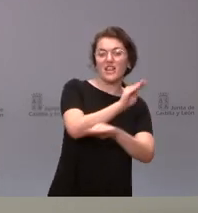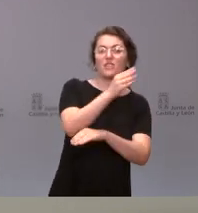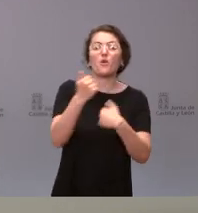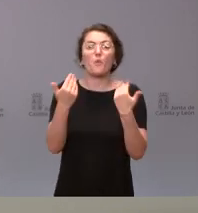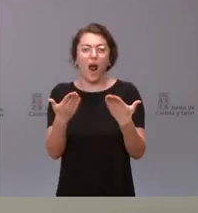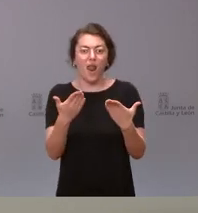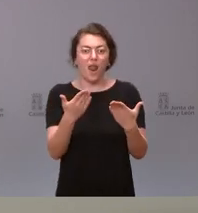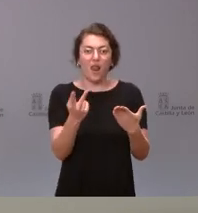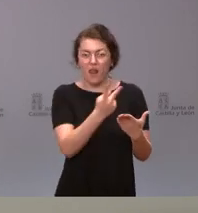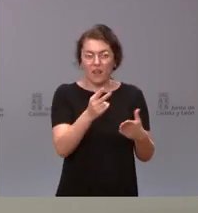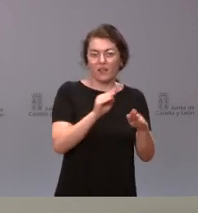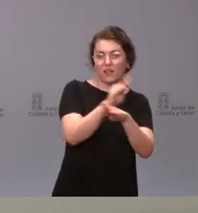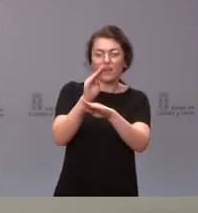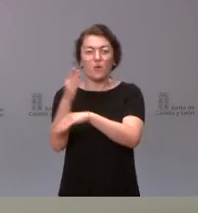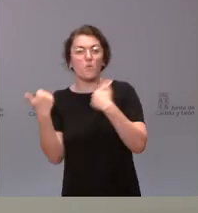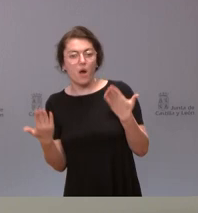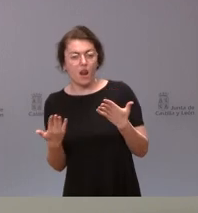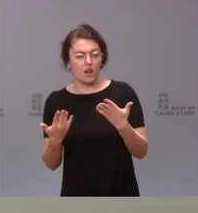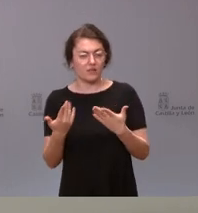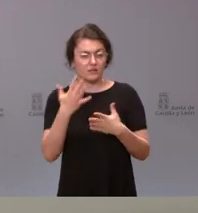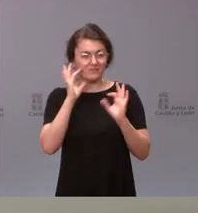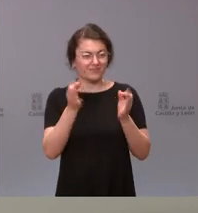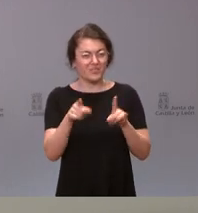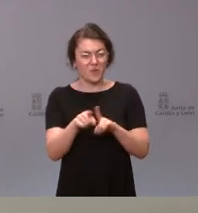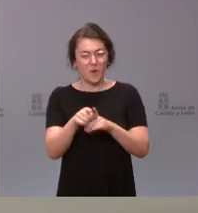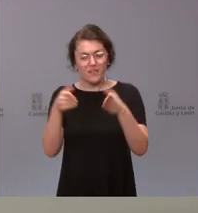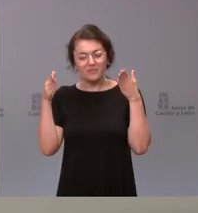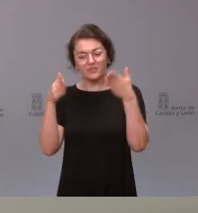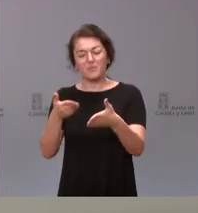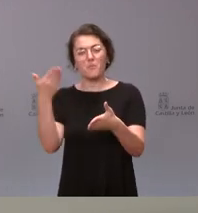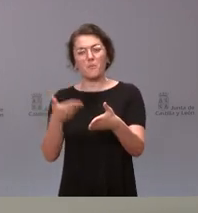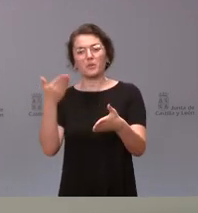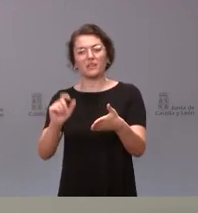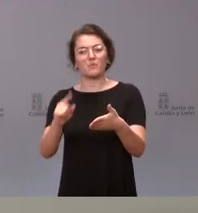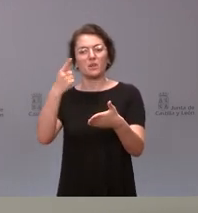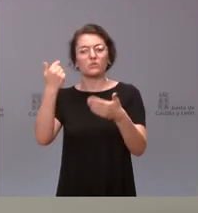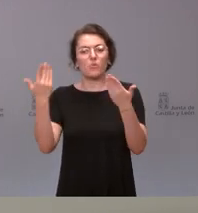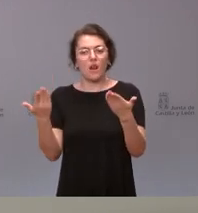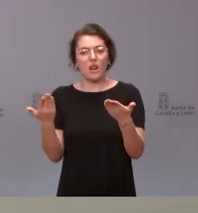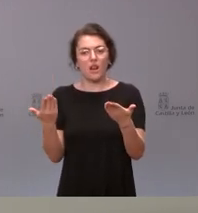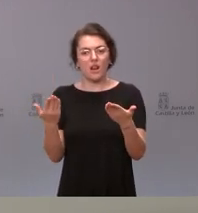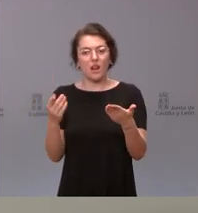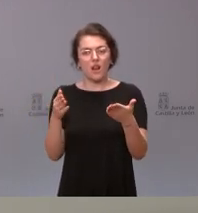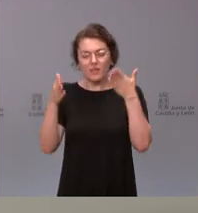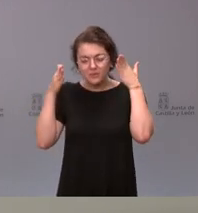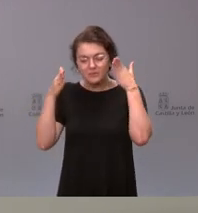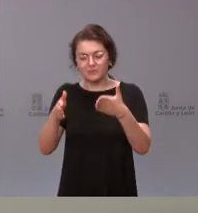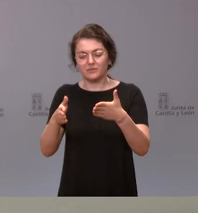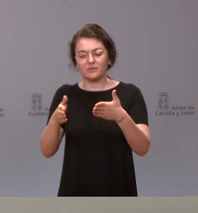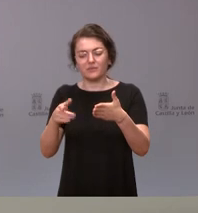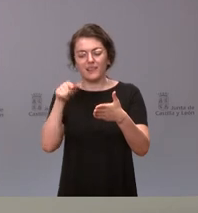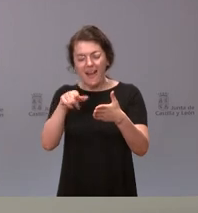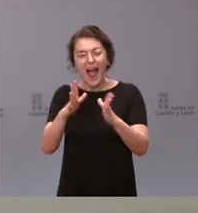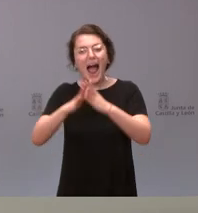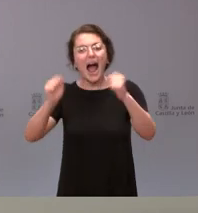lógicamente, se pierde el foco respecto de lo más relevante y de lo más importante, que es lo que se acuerda